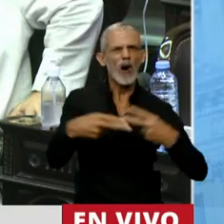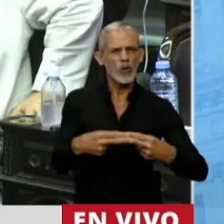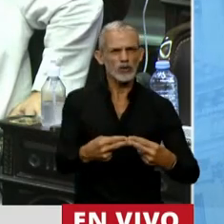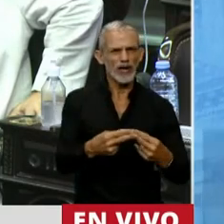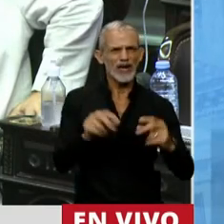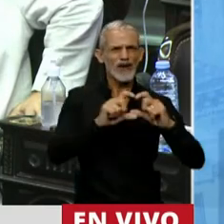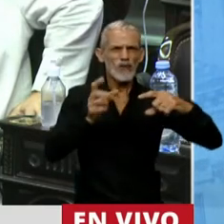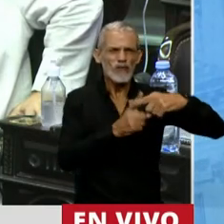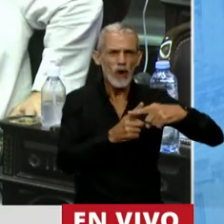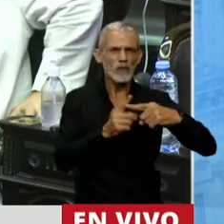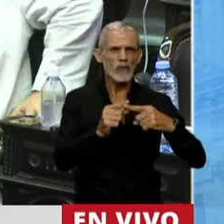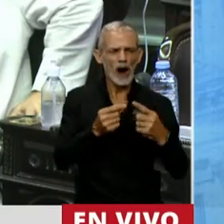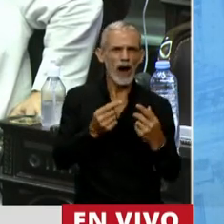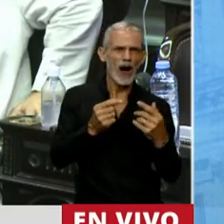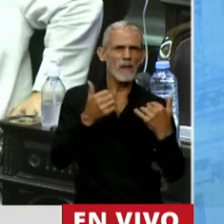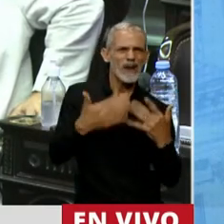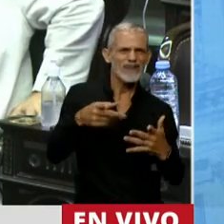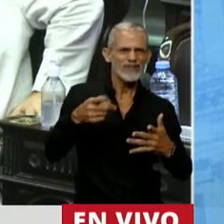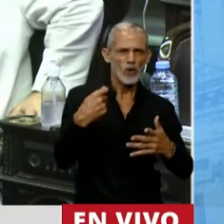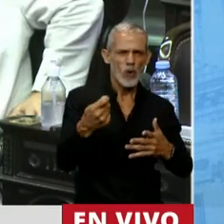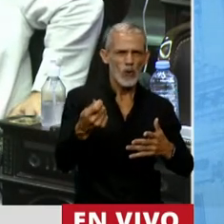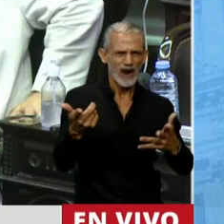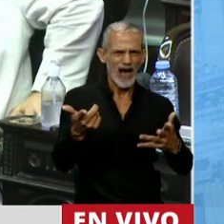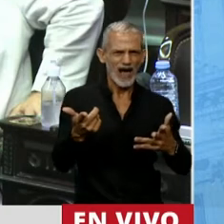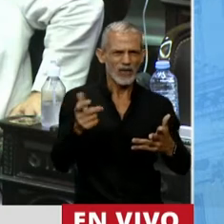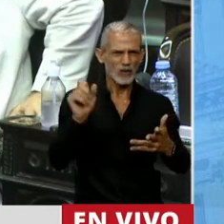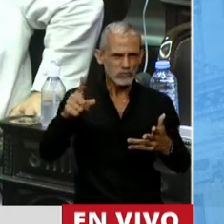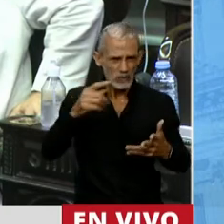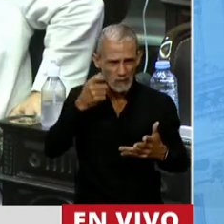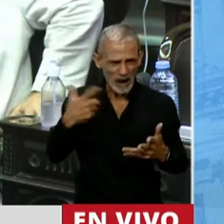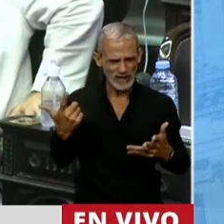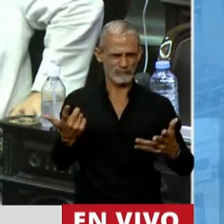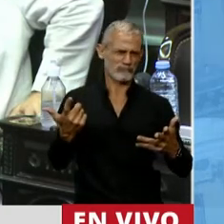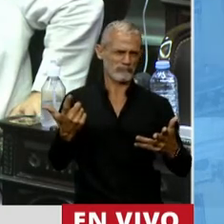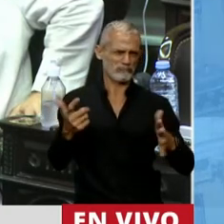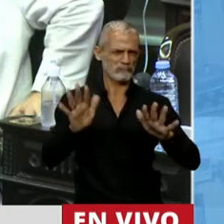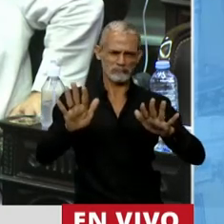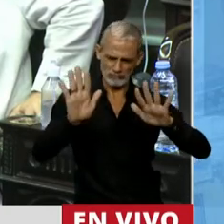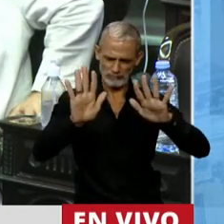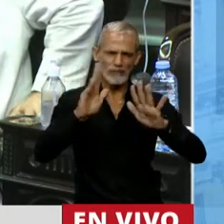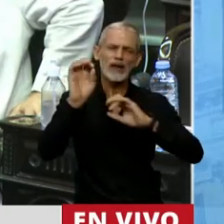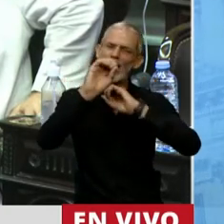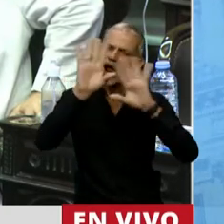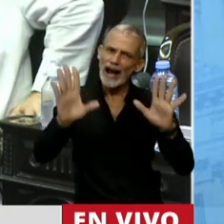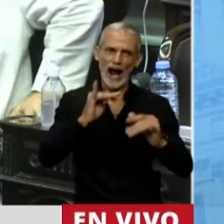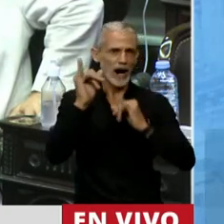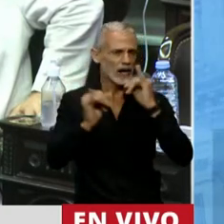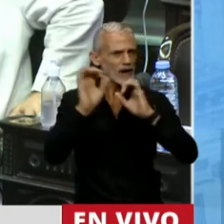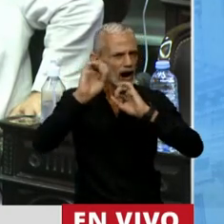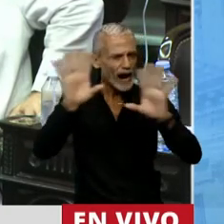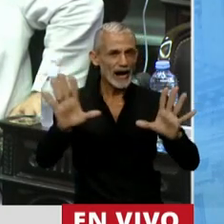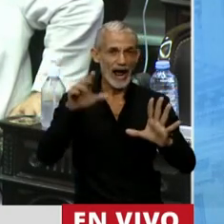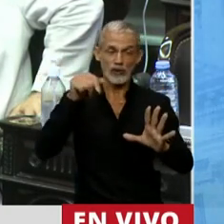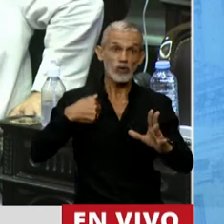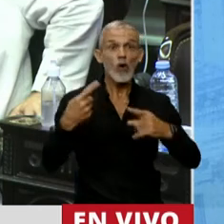fórmula era en pos de beneficio de los jubilados. Señor Presidente, pongamos blanco sobre negro. Acá no